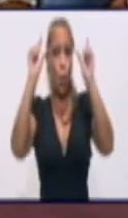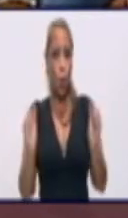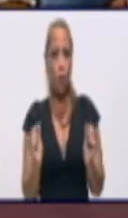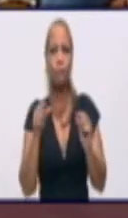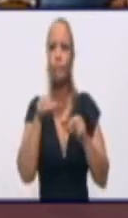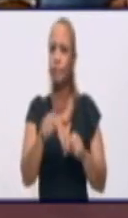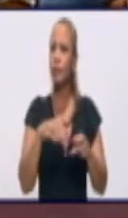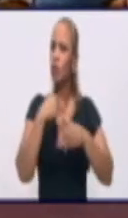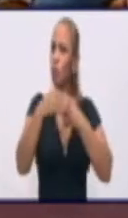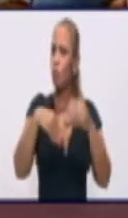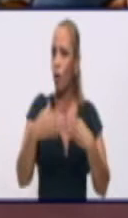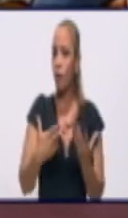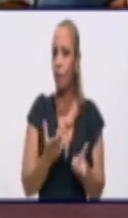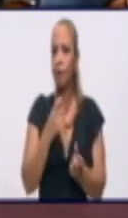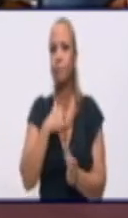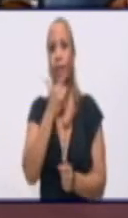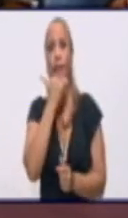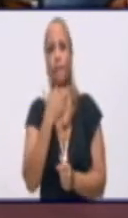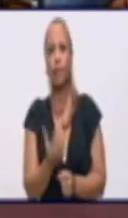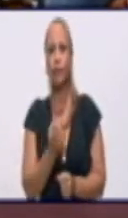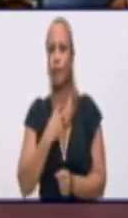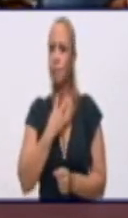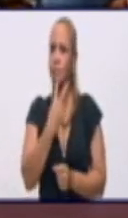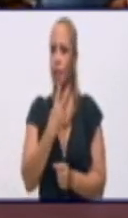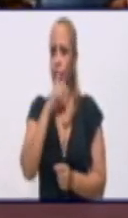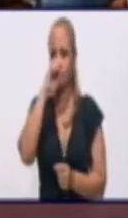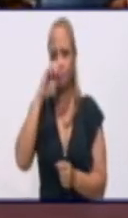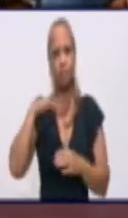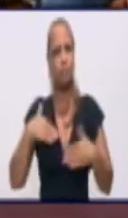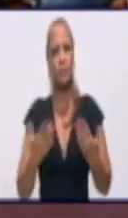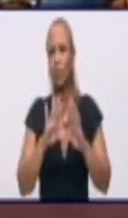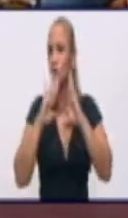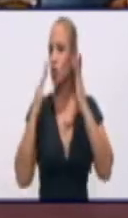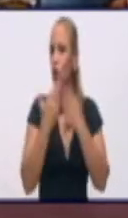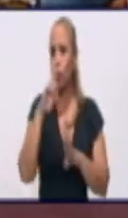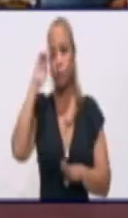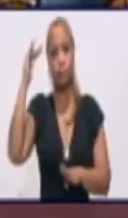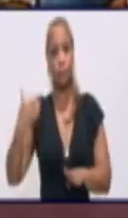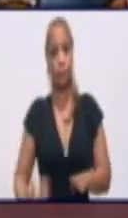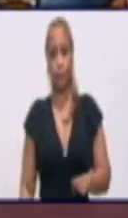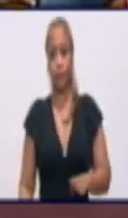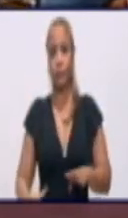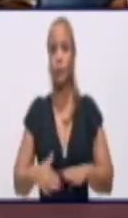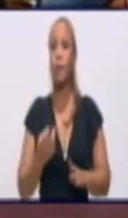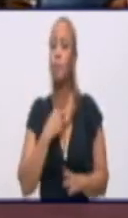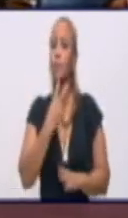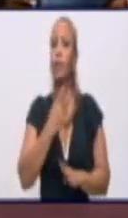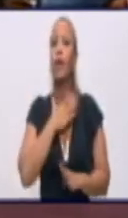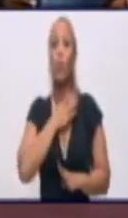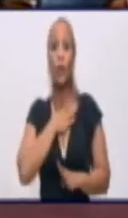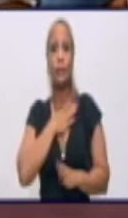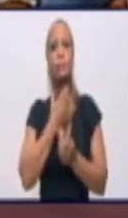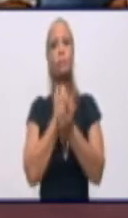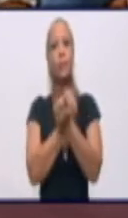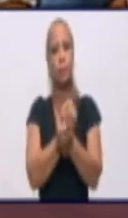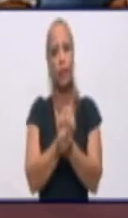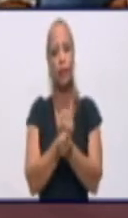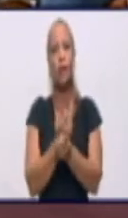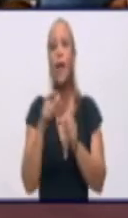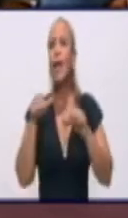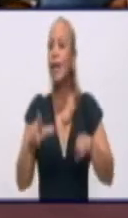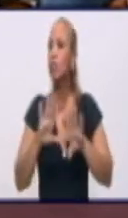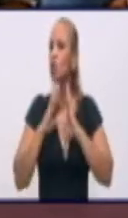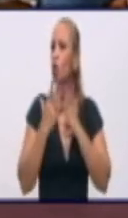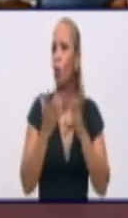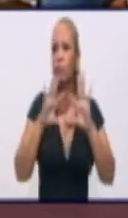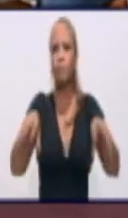que es un problema además que afecta la vida de los seres humanos. Es la vida nuestra la que está en peligro. En medio de toda esa